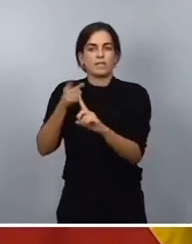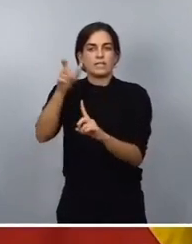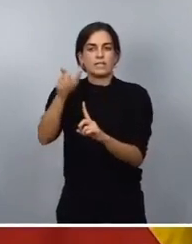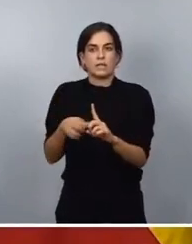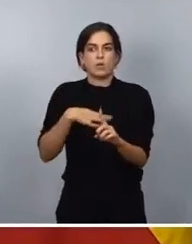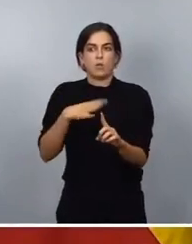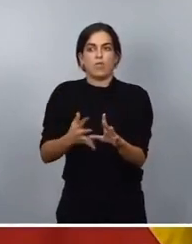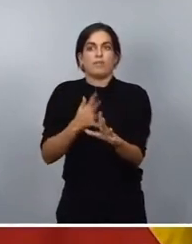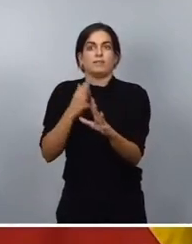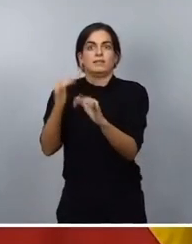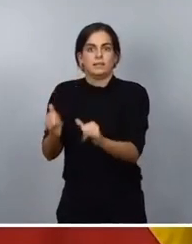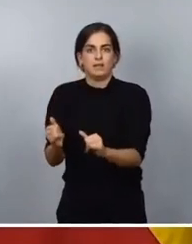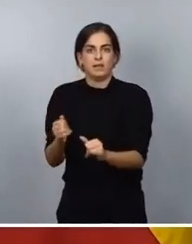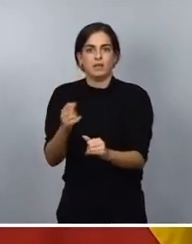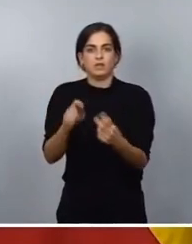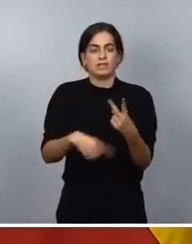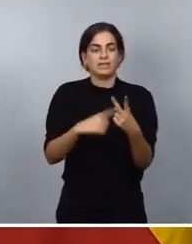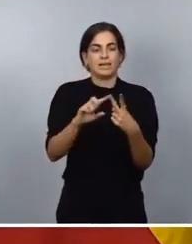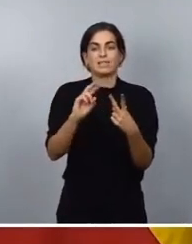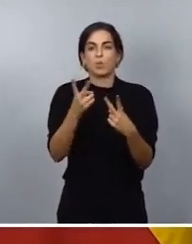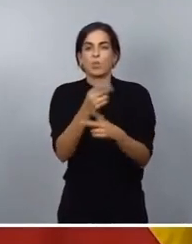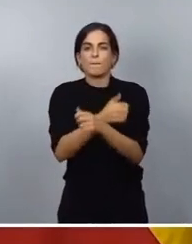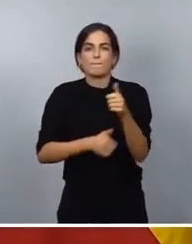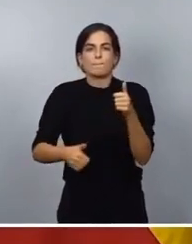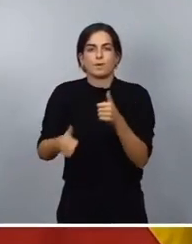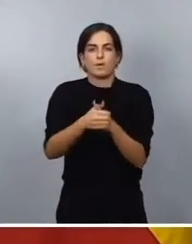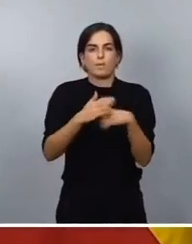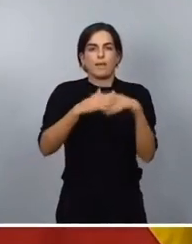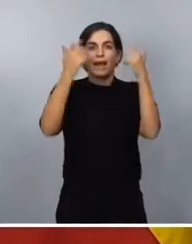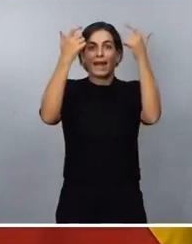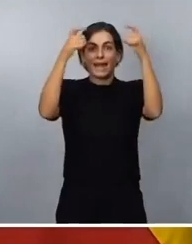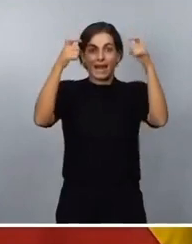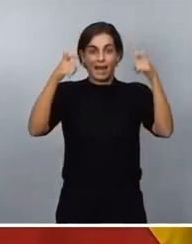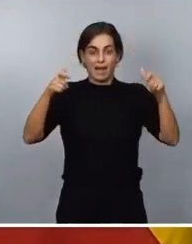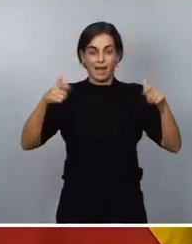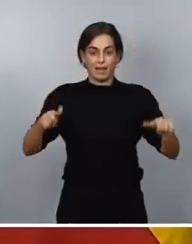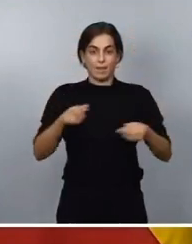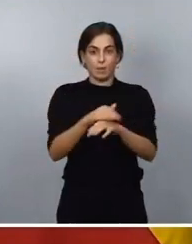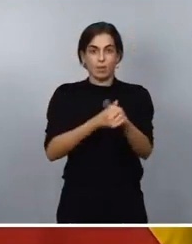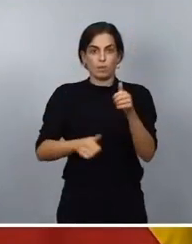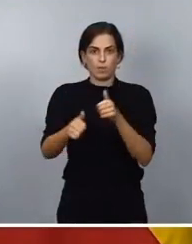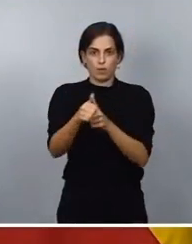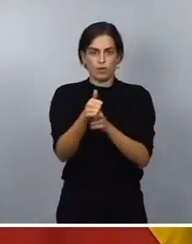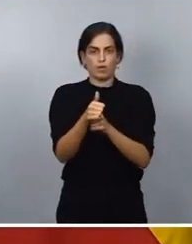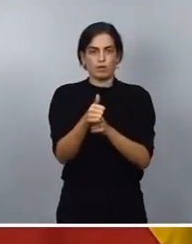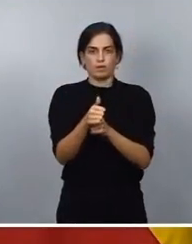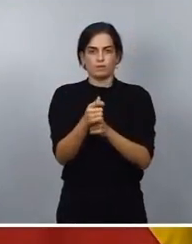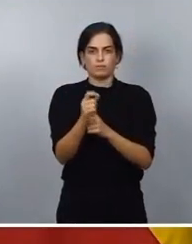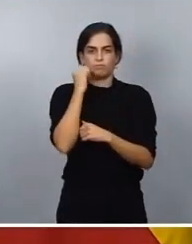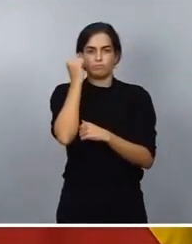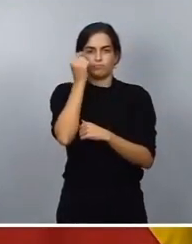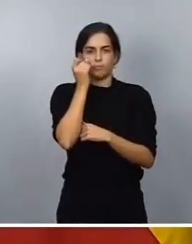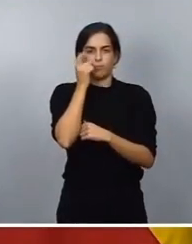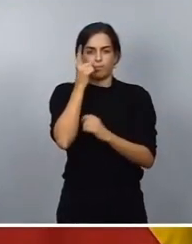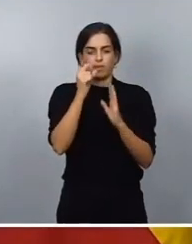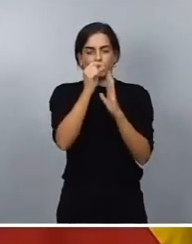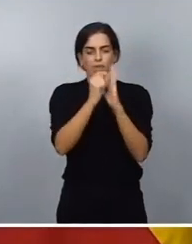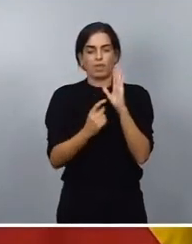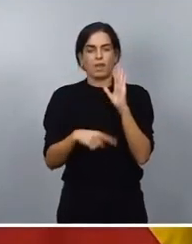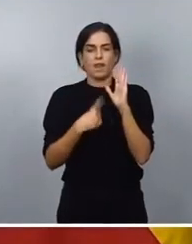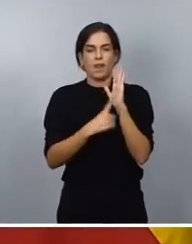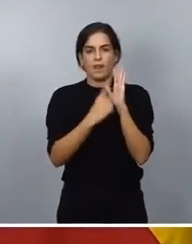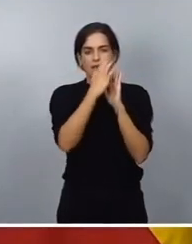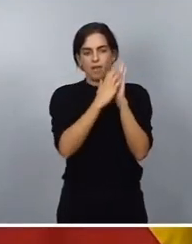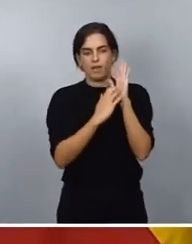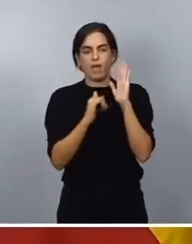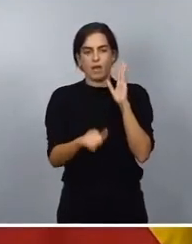segunda prioridad de esa jerarquía de prioridades identificada en la ley. La tercera prioridad